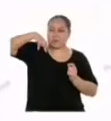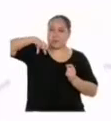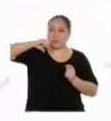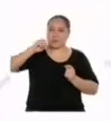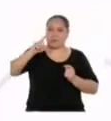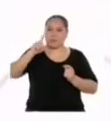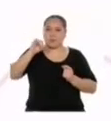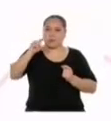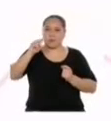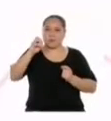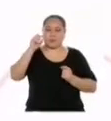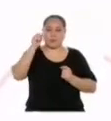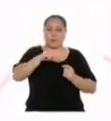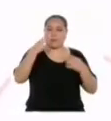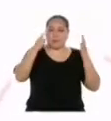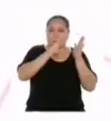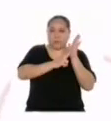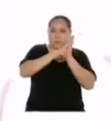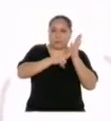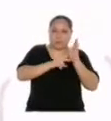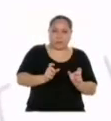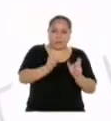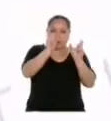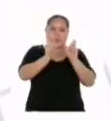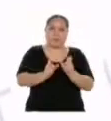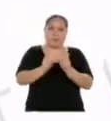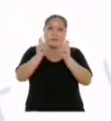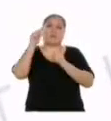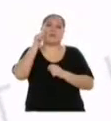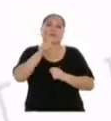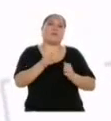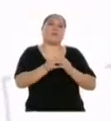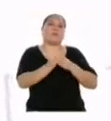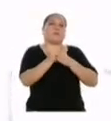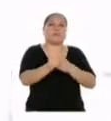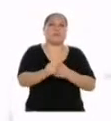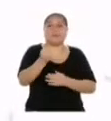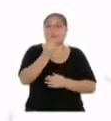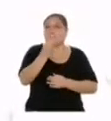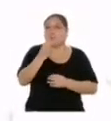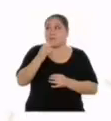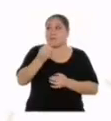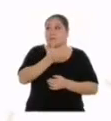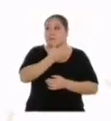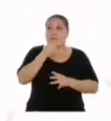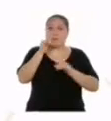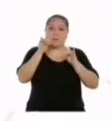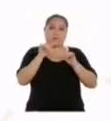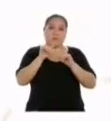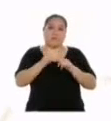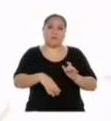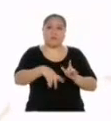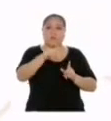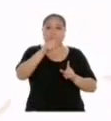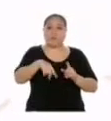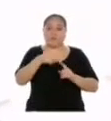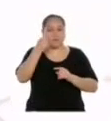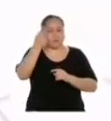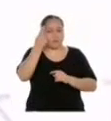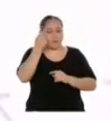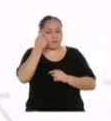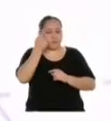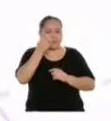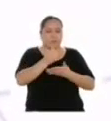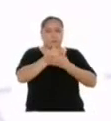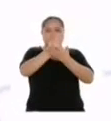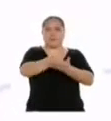Las barras solo fueron nuestra guía para elaborar este nuevo gráfico. Hay quienes prefieren dejarlas porque contribuyen en la interpretación de